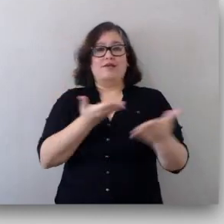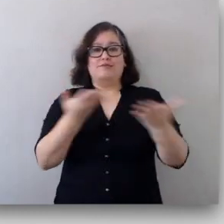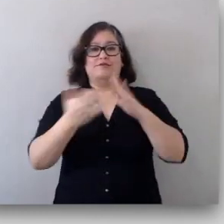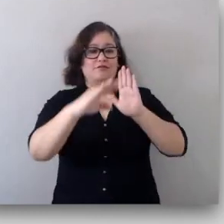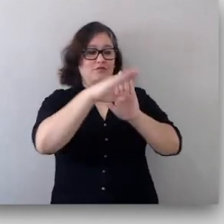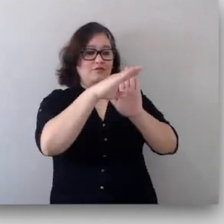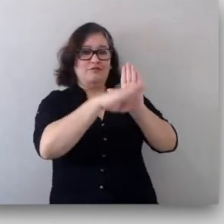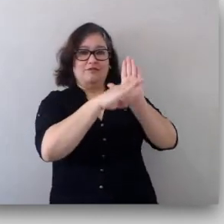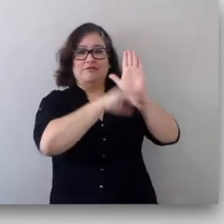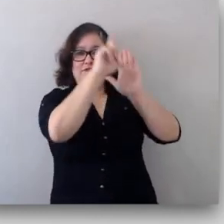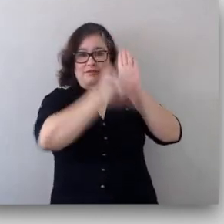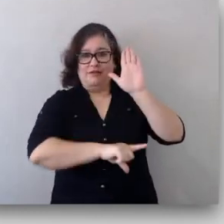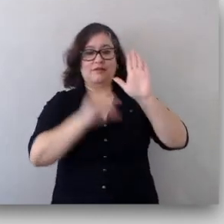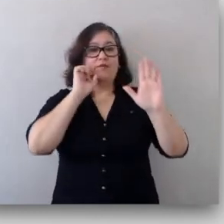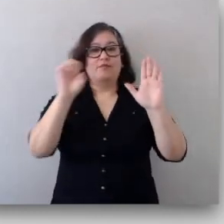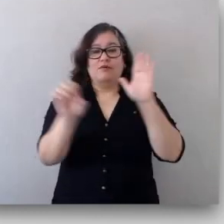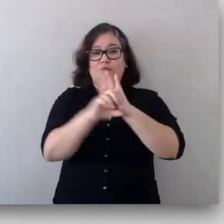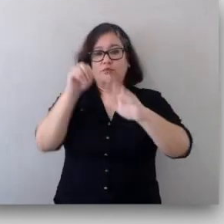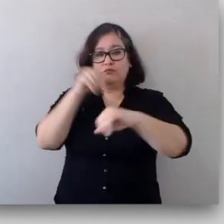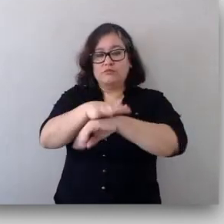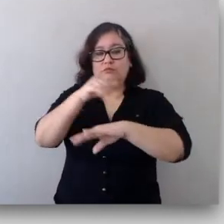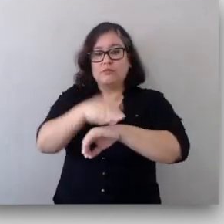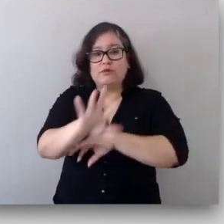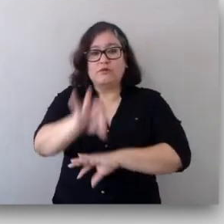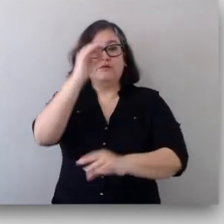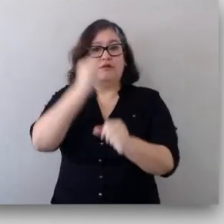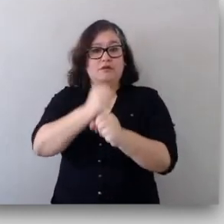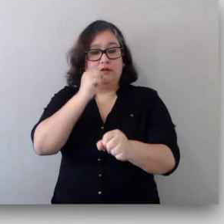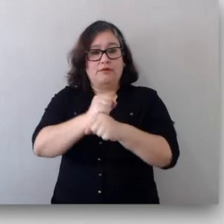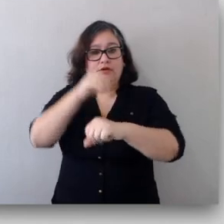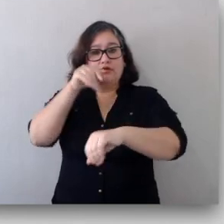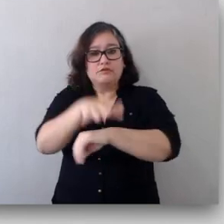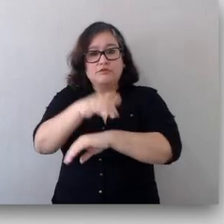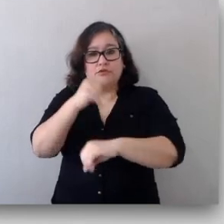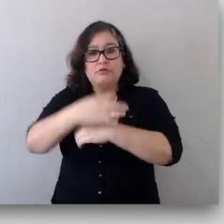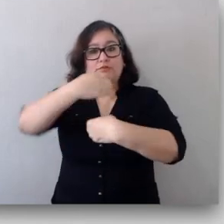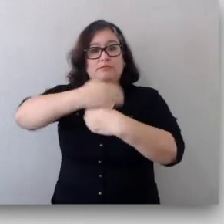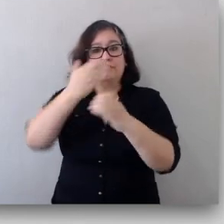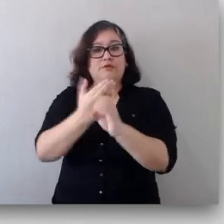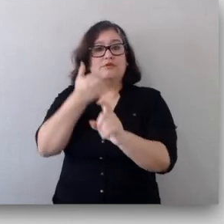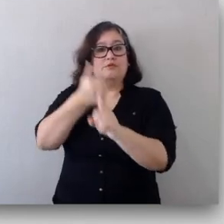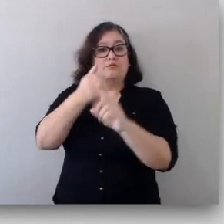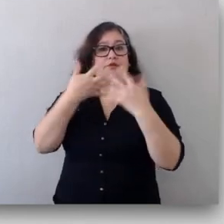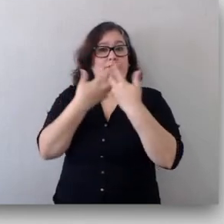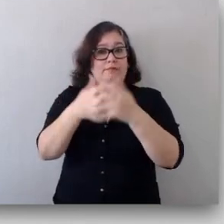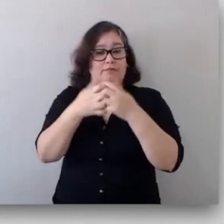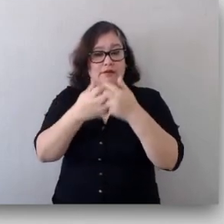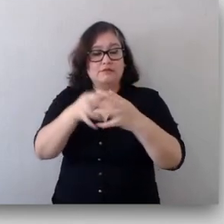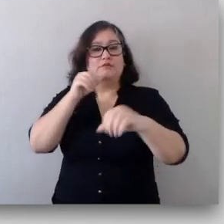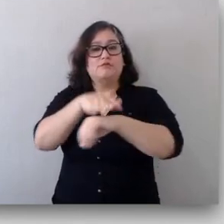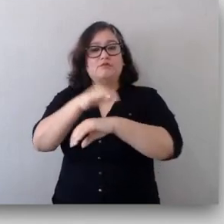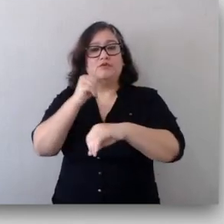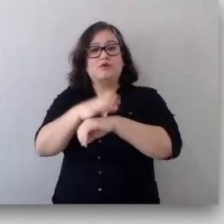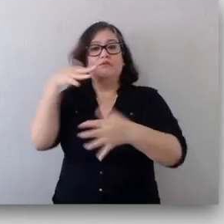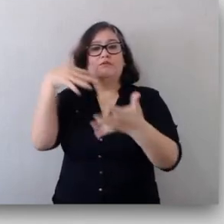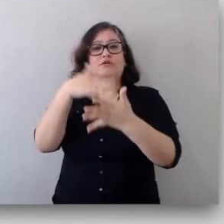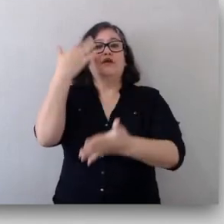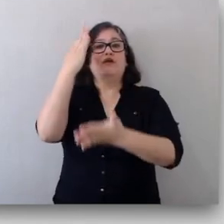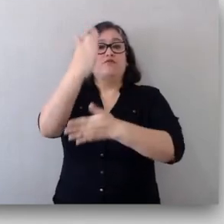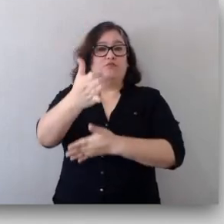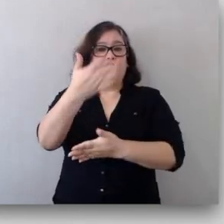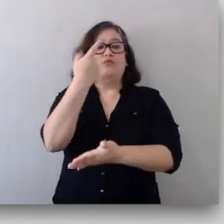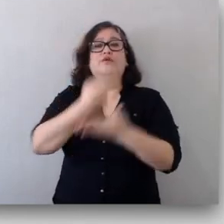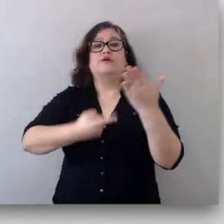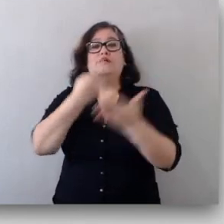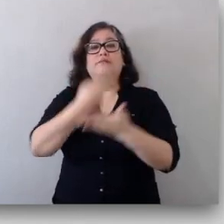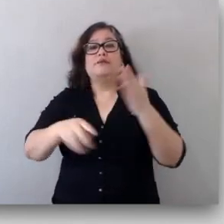disponibles, como Asistencia para la Bolsa del Empleo, Orientación para el Emprendimiento, Sobio, Orientación Vocacional,